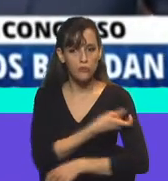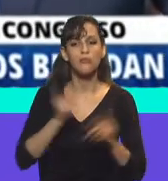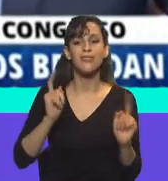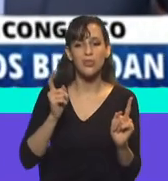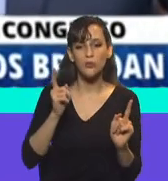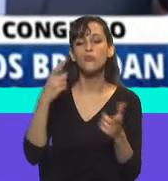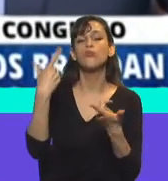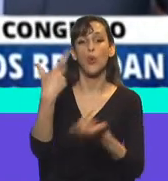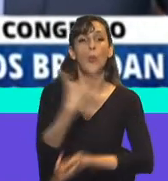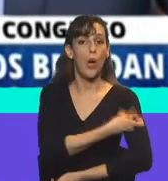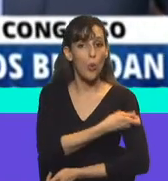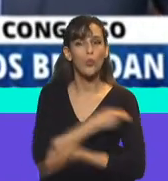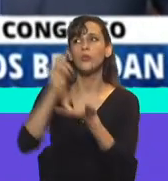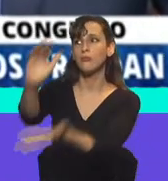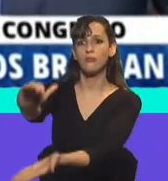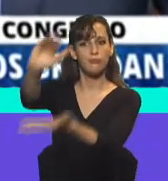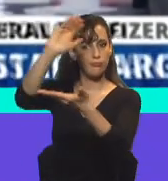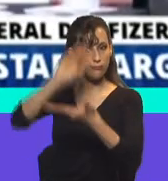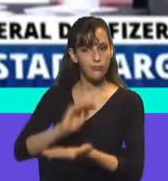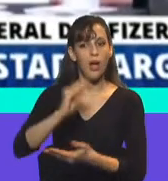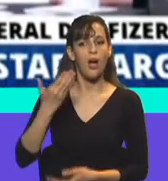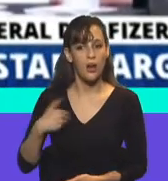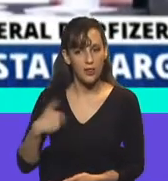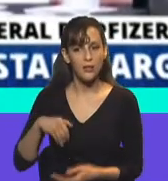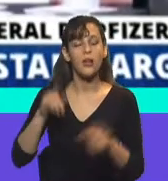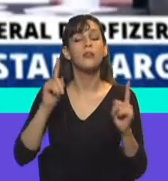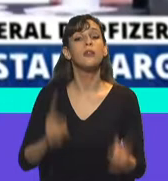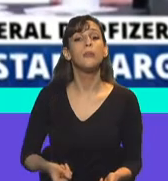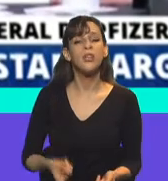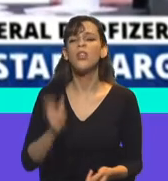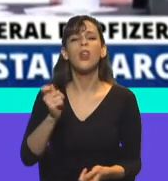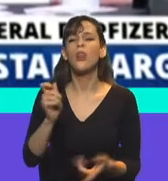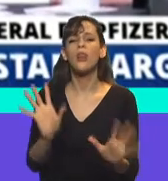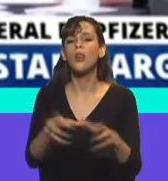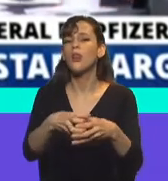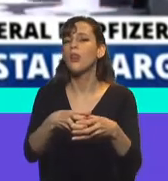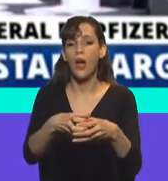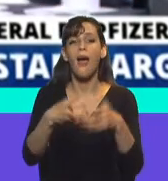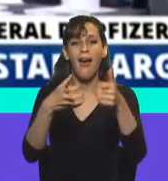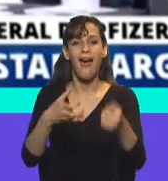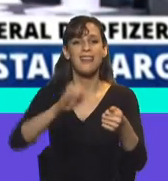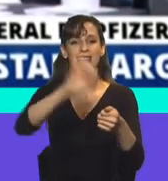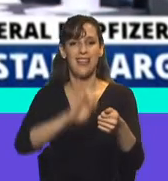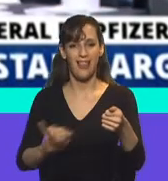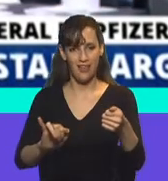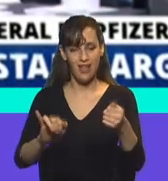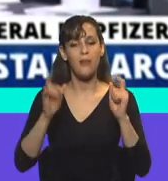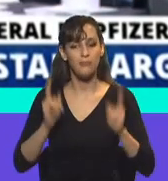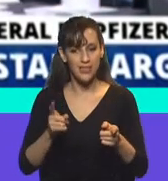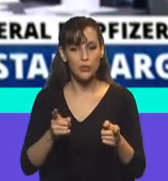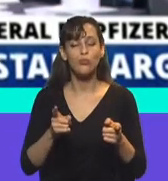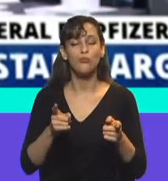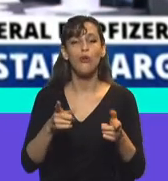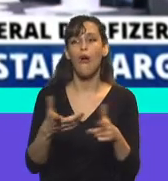a la República Argentina. También, ¿quiénes son los que van a estar? Van laboratorios de AstraZeneca que estaban citados para la